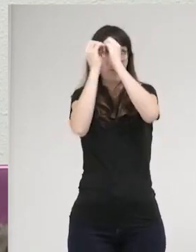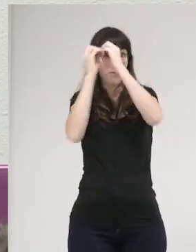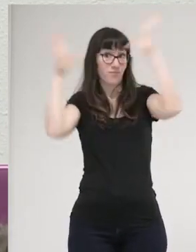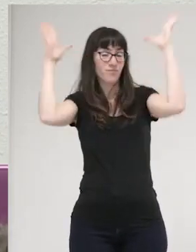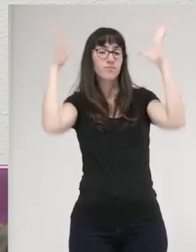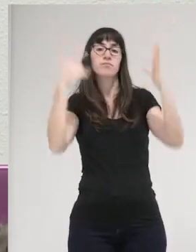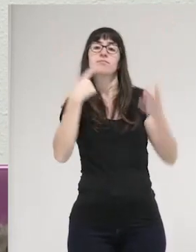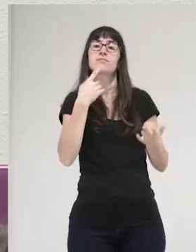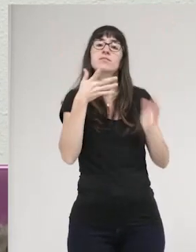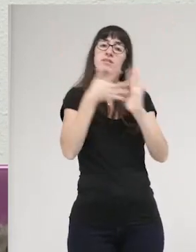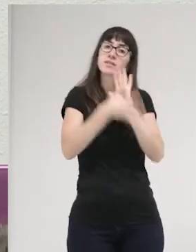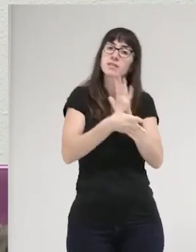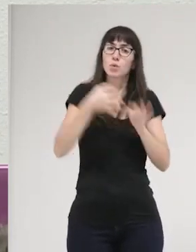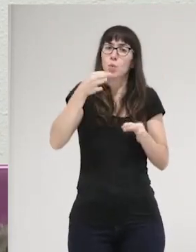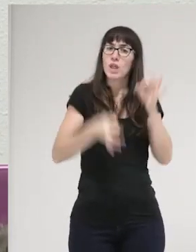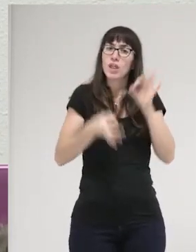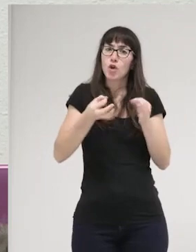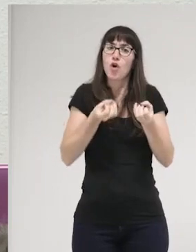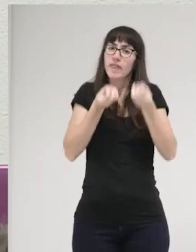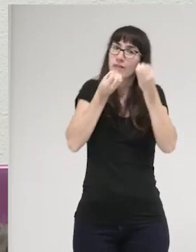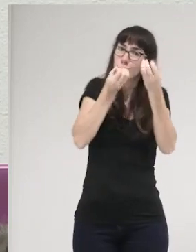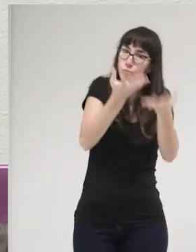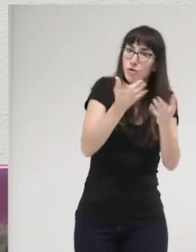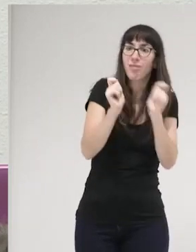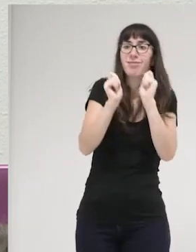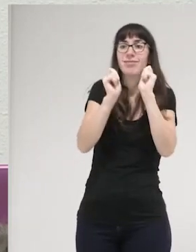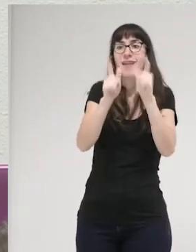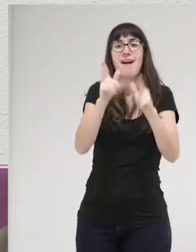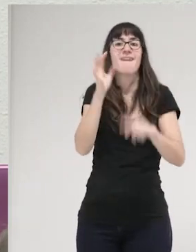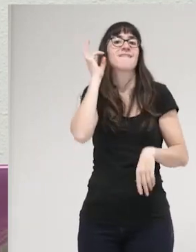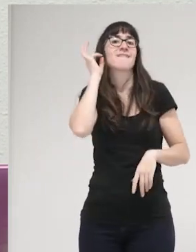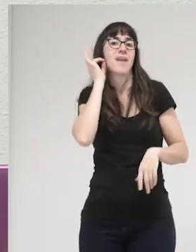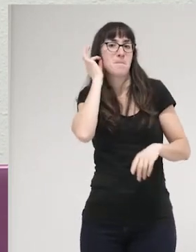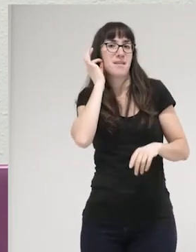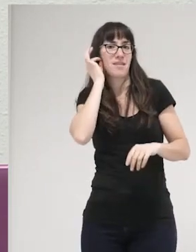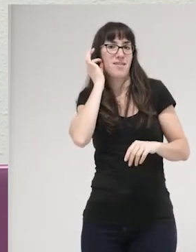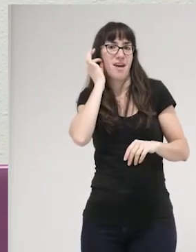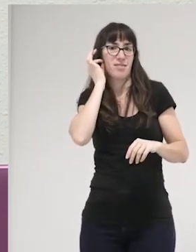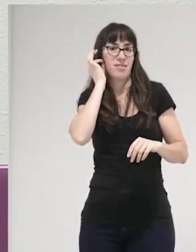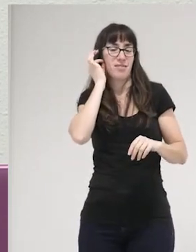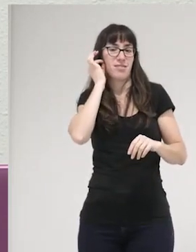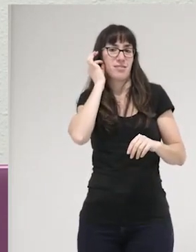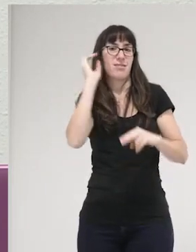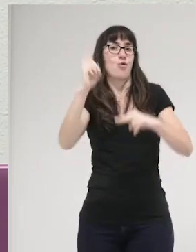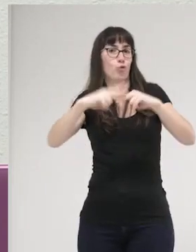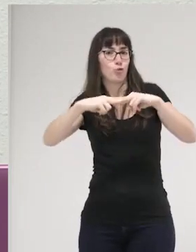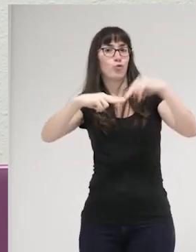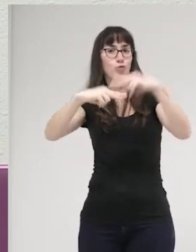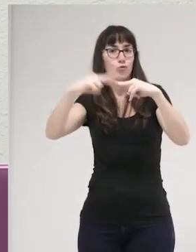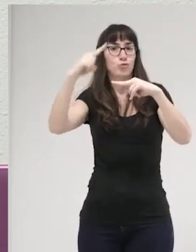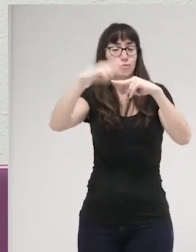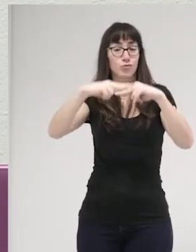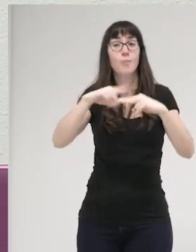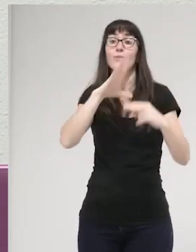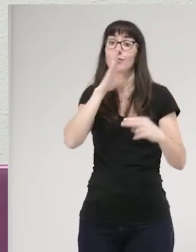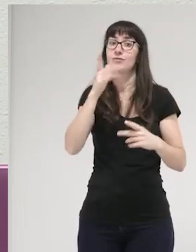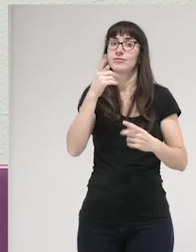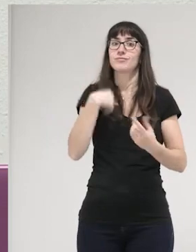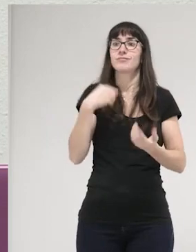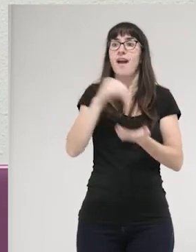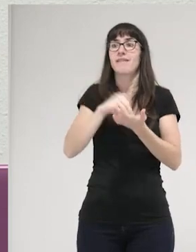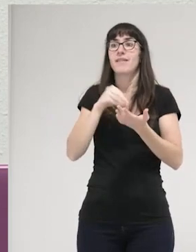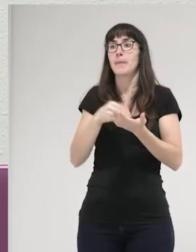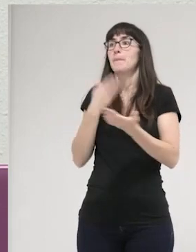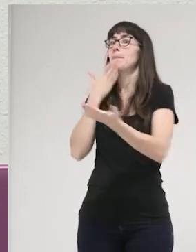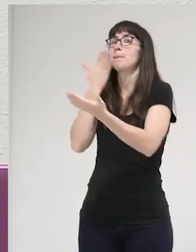jurídico construye feminidad ¿no? y por tanto ahí tenemos un problema a la hora de ir a pedir determinadas cosas al sistema